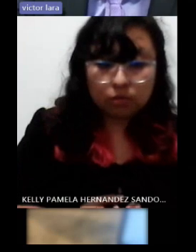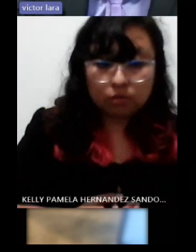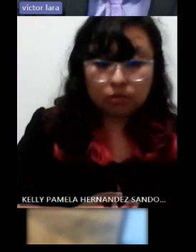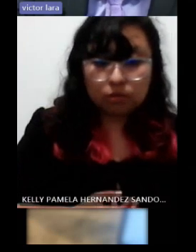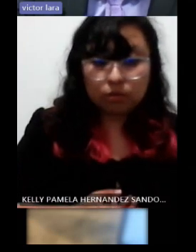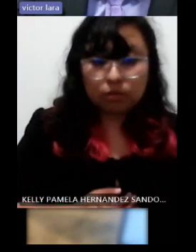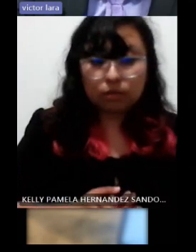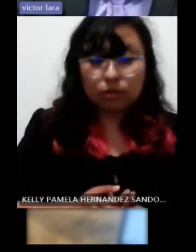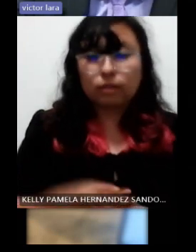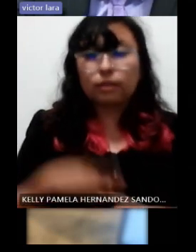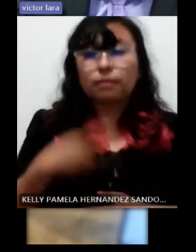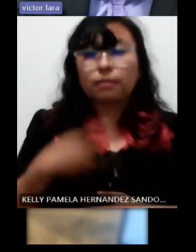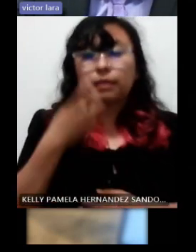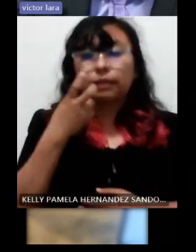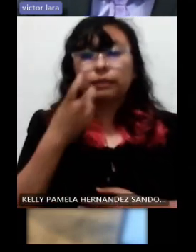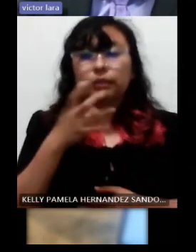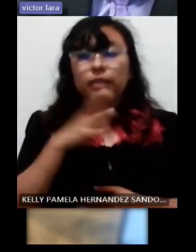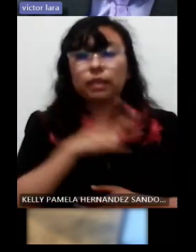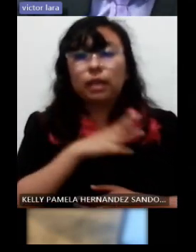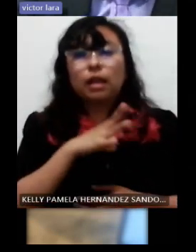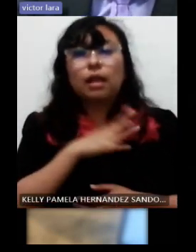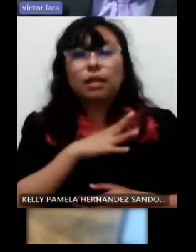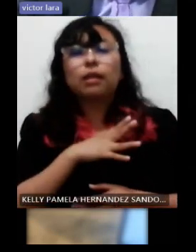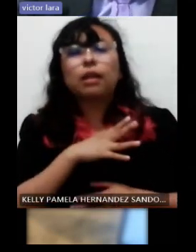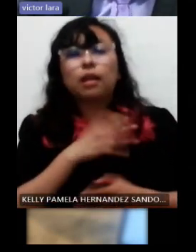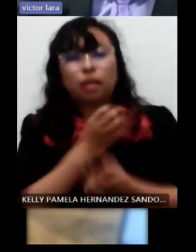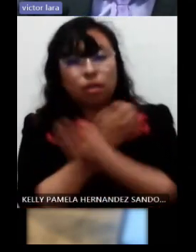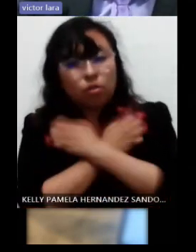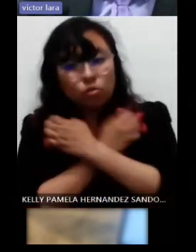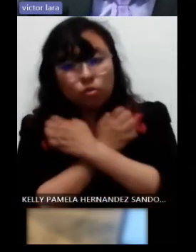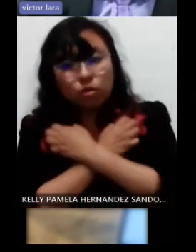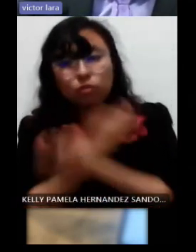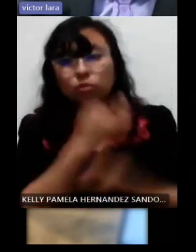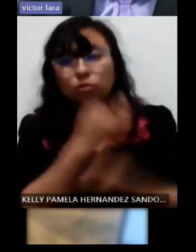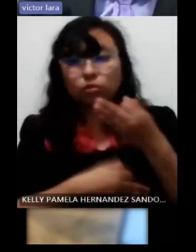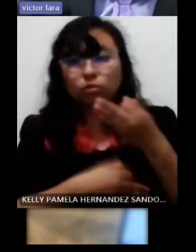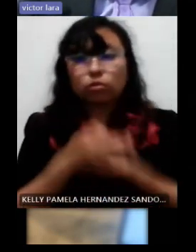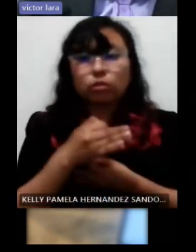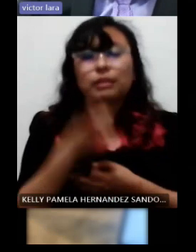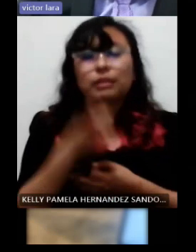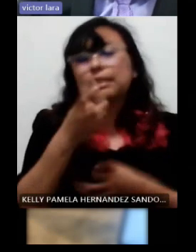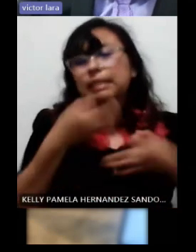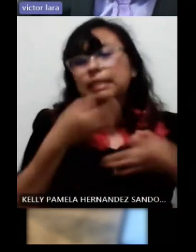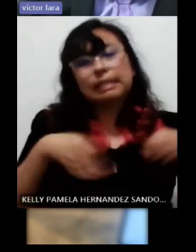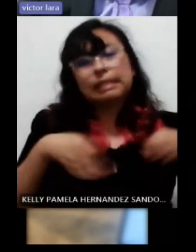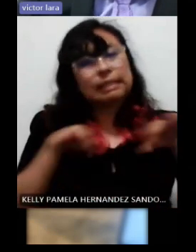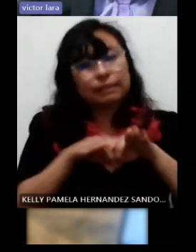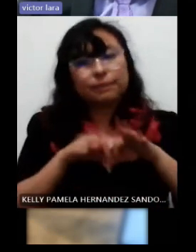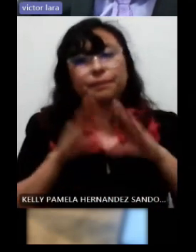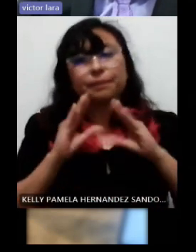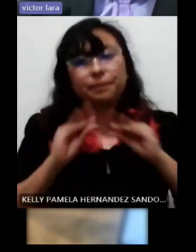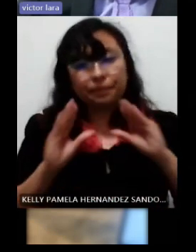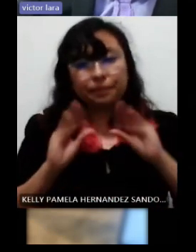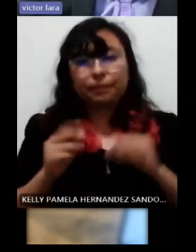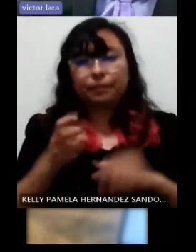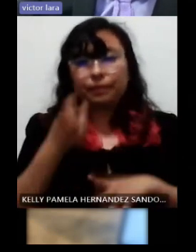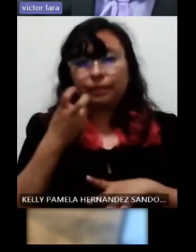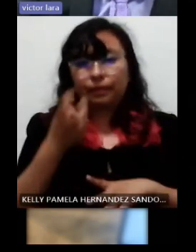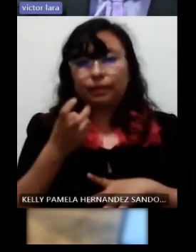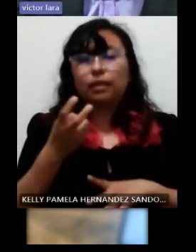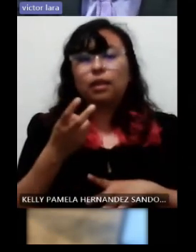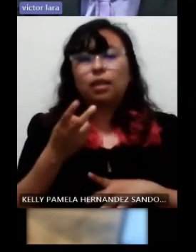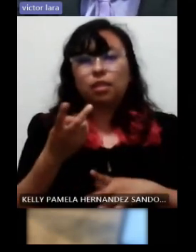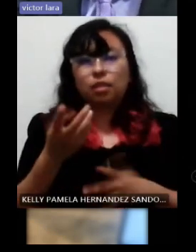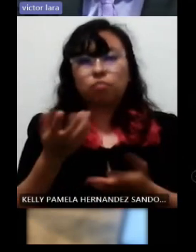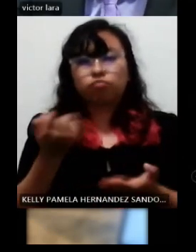familiares y educativas entonces es punto muy importante hacer este tipo de ejercicios y